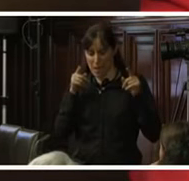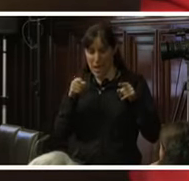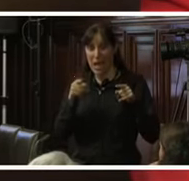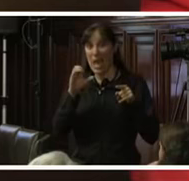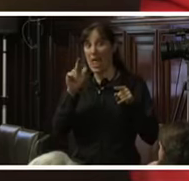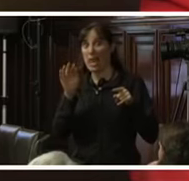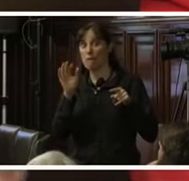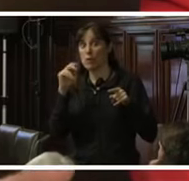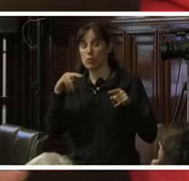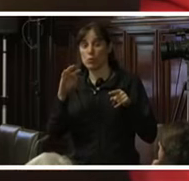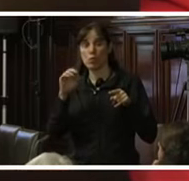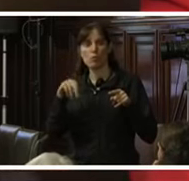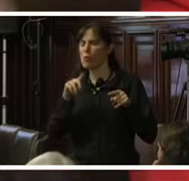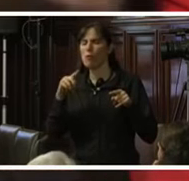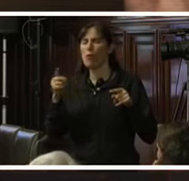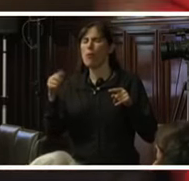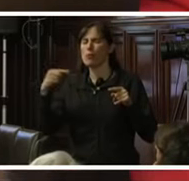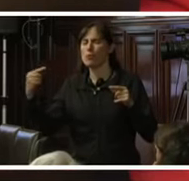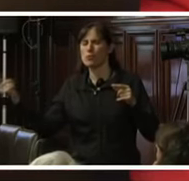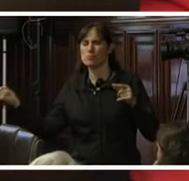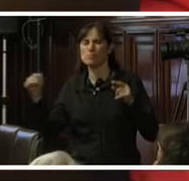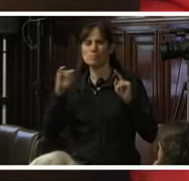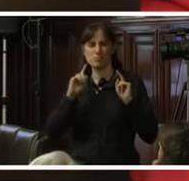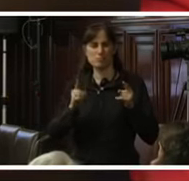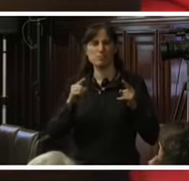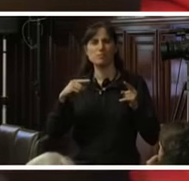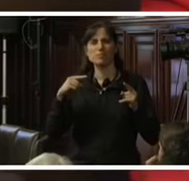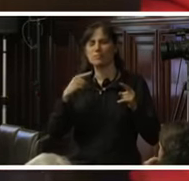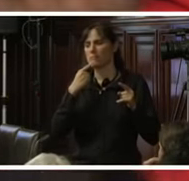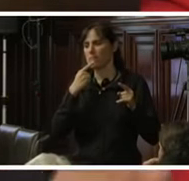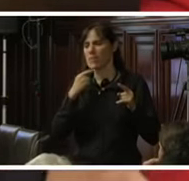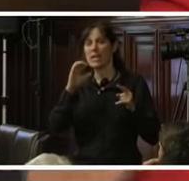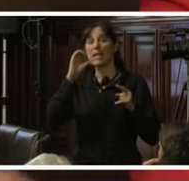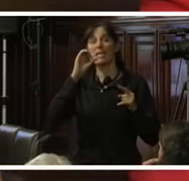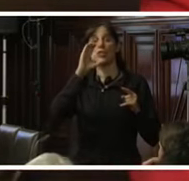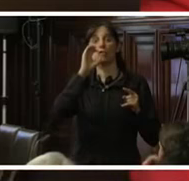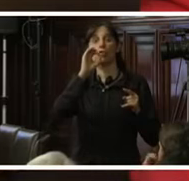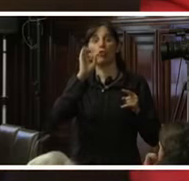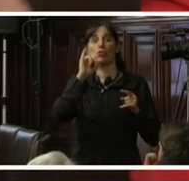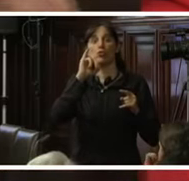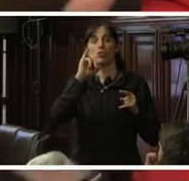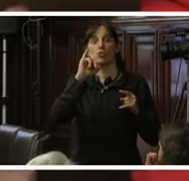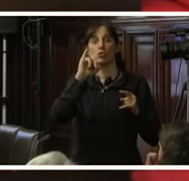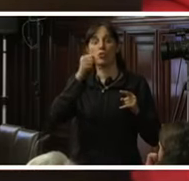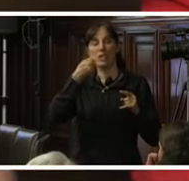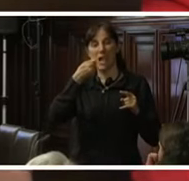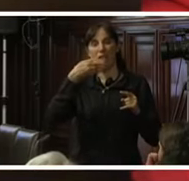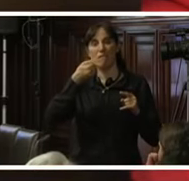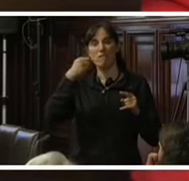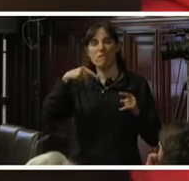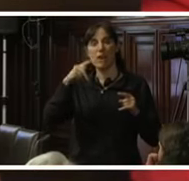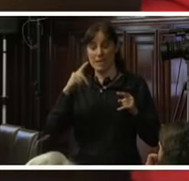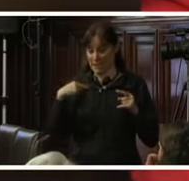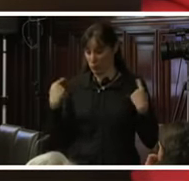sino expresar preocupaciones por lo que ya viene anunciándose en casos como el caso Scotia Bank, donde ante una decisión nuestra